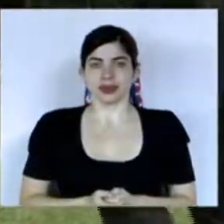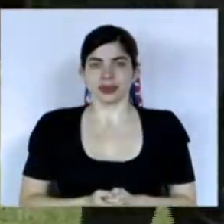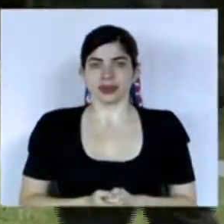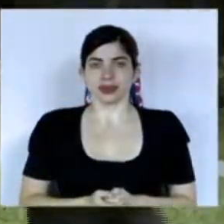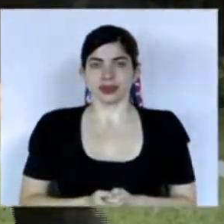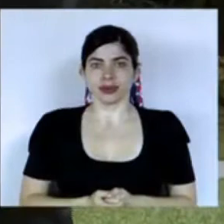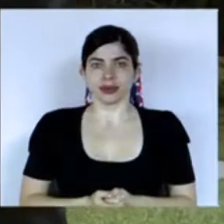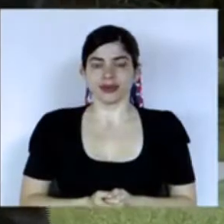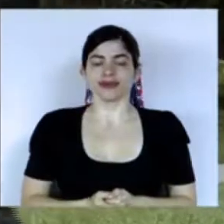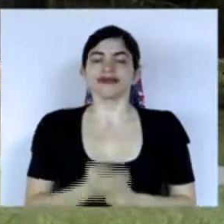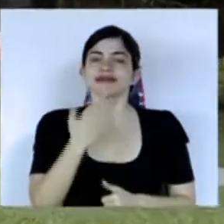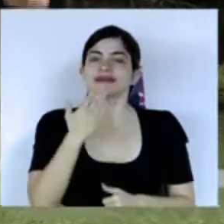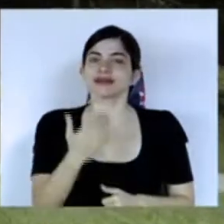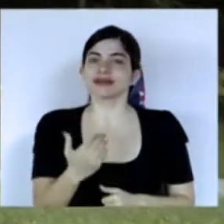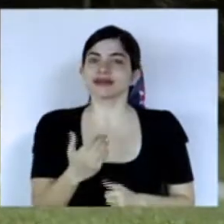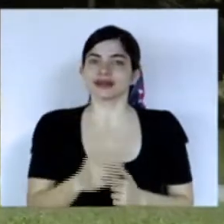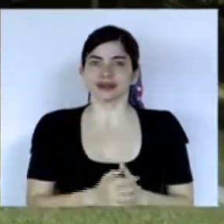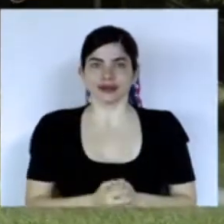gracias